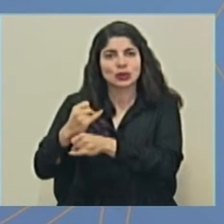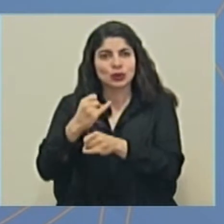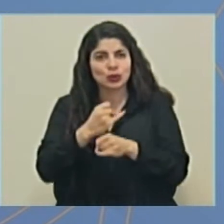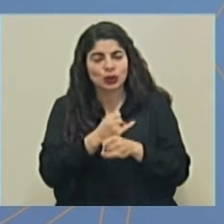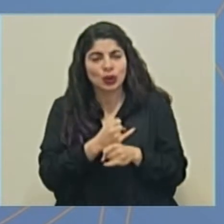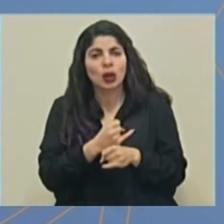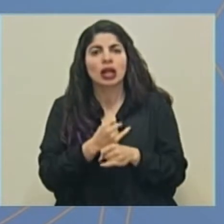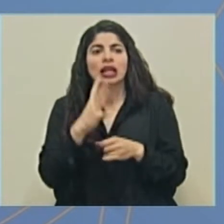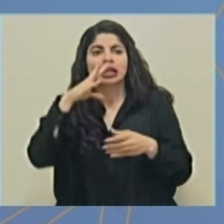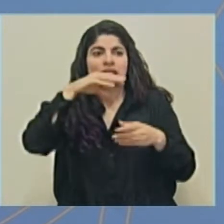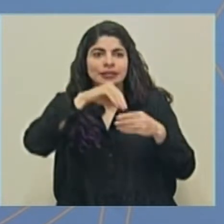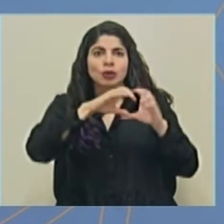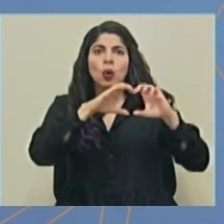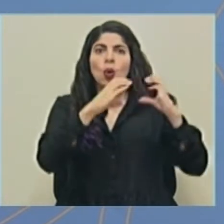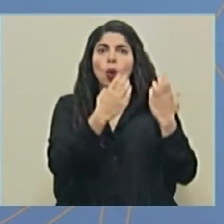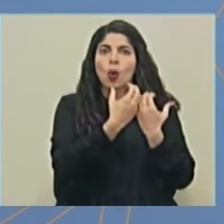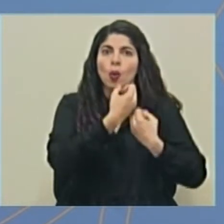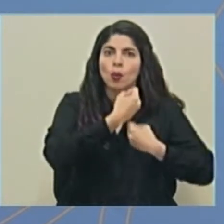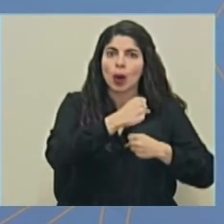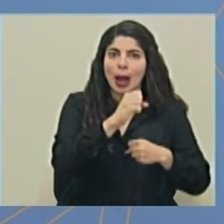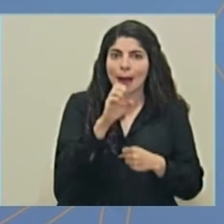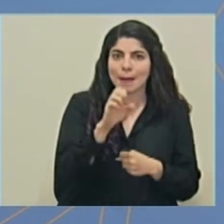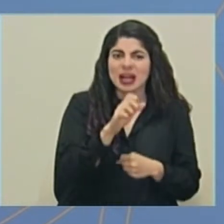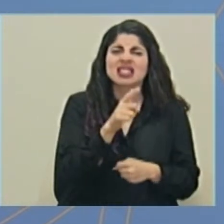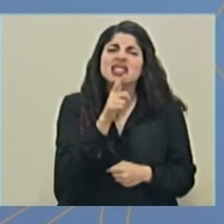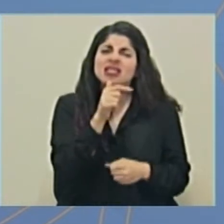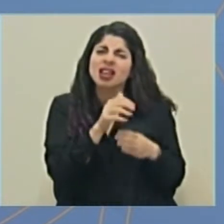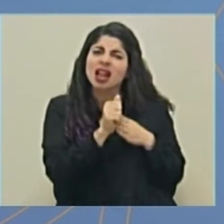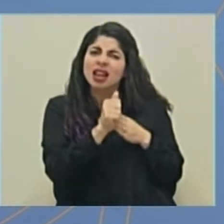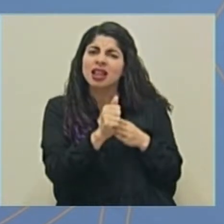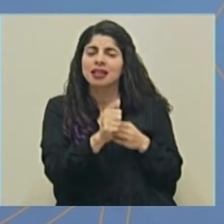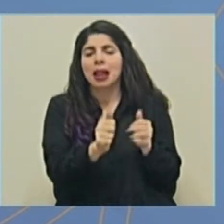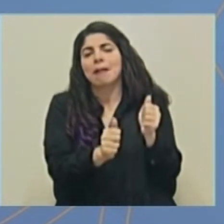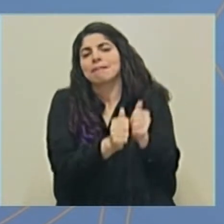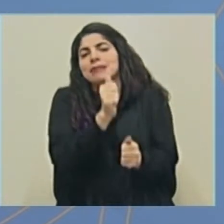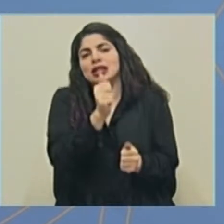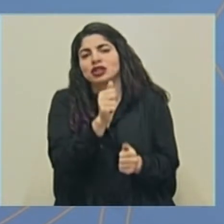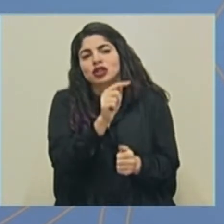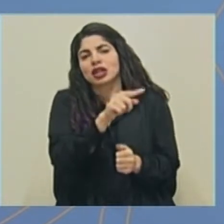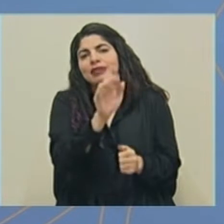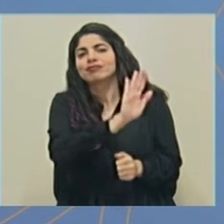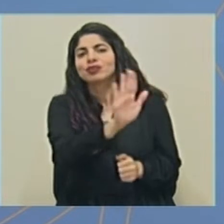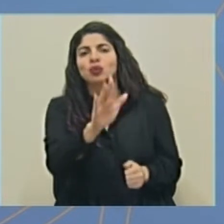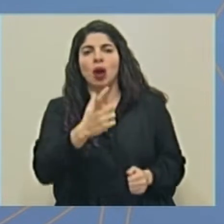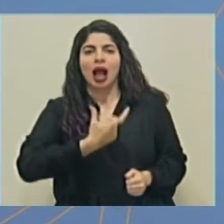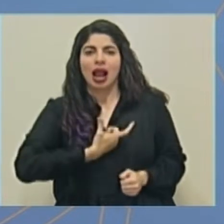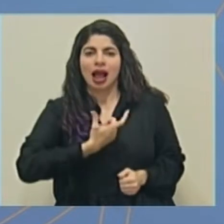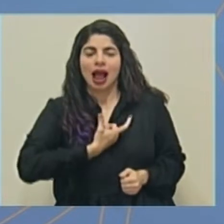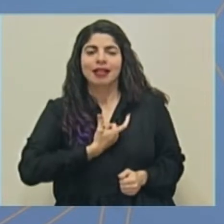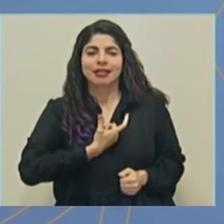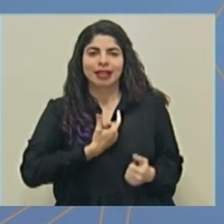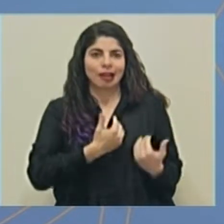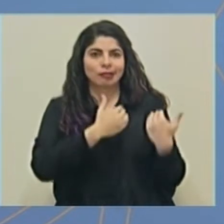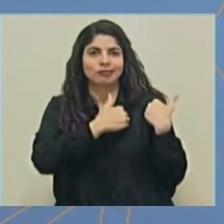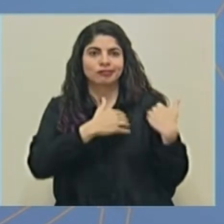en los comités municipales de emergencia, liderados en su mayoría por alcaldes o alcaldesas y en otros de los casos,